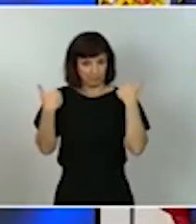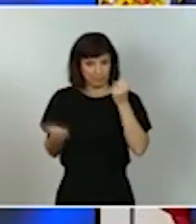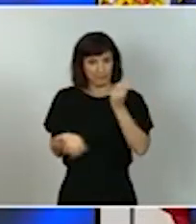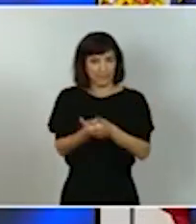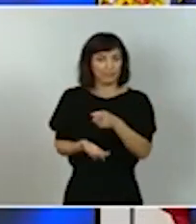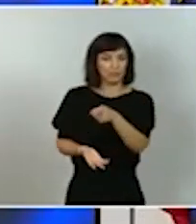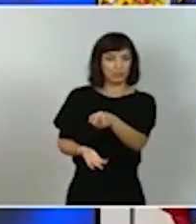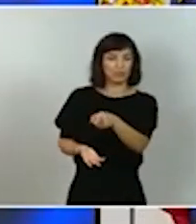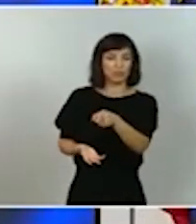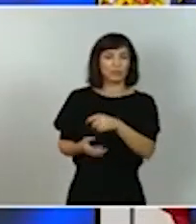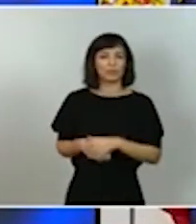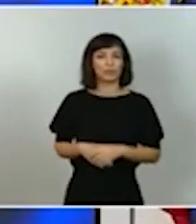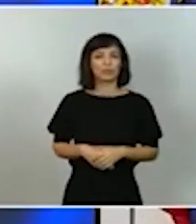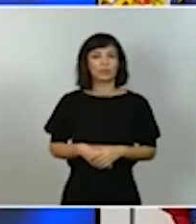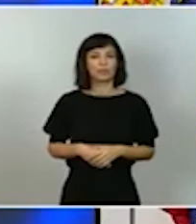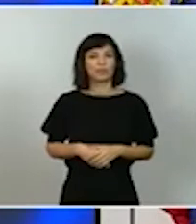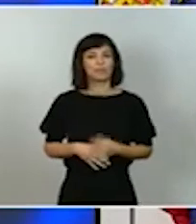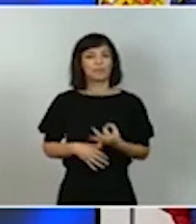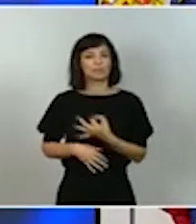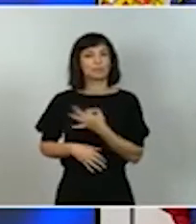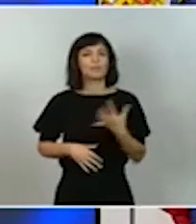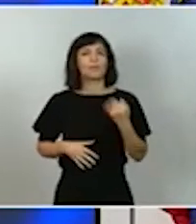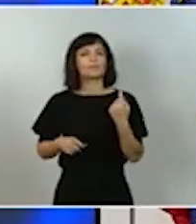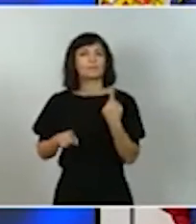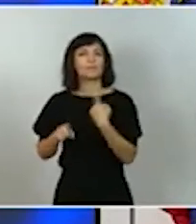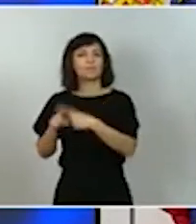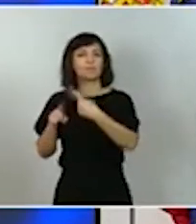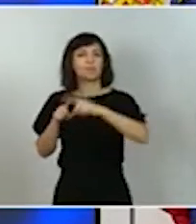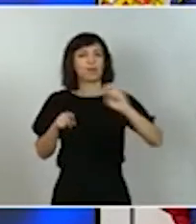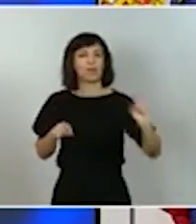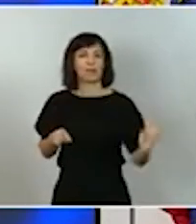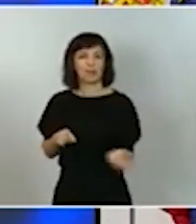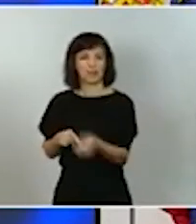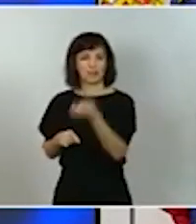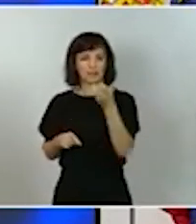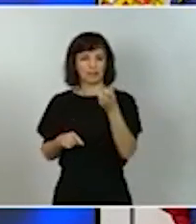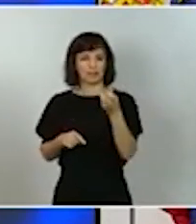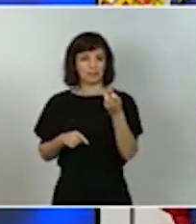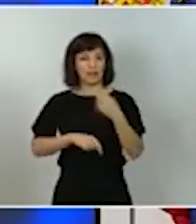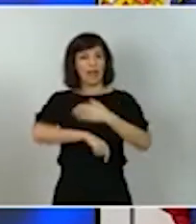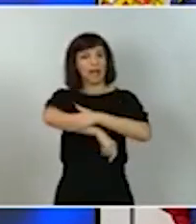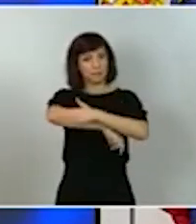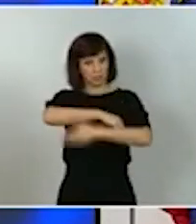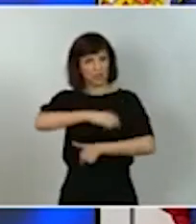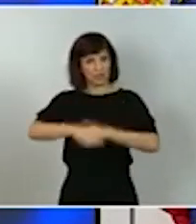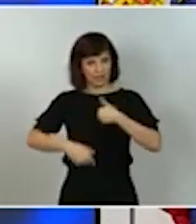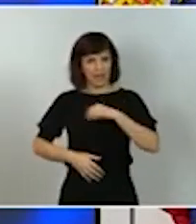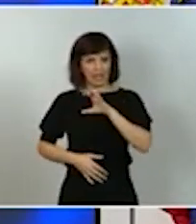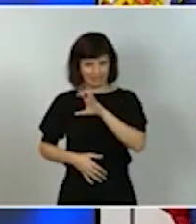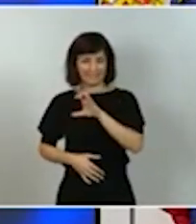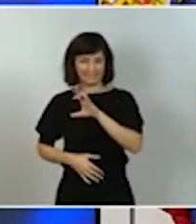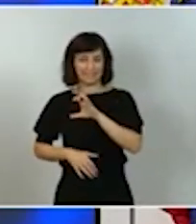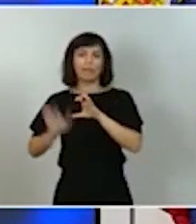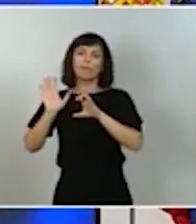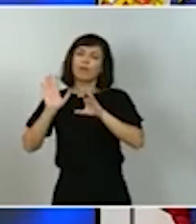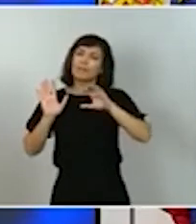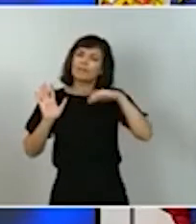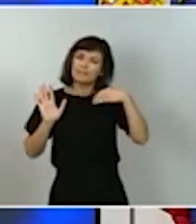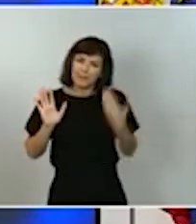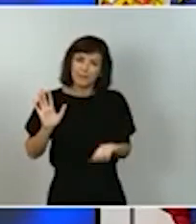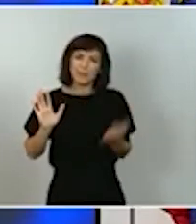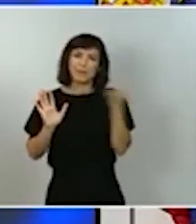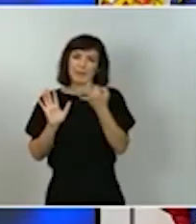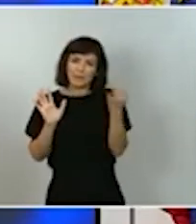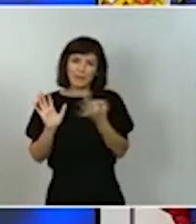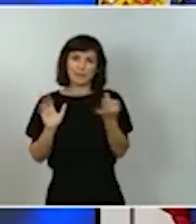que además de eficaz sea plural es decir no solamente debe contar con la Administración General del Estado sino que tiene que contar también con el concurso